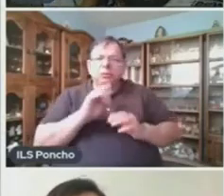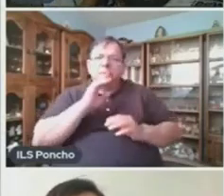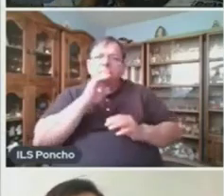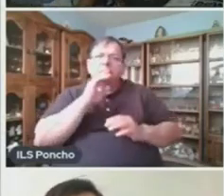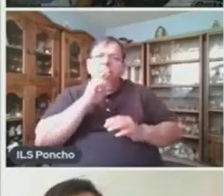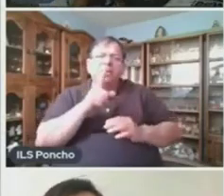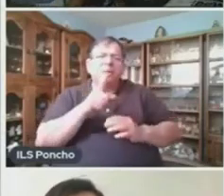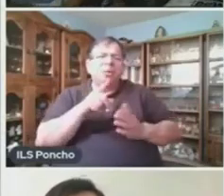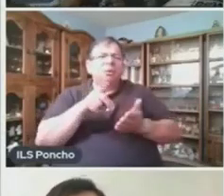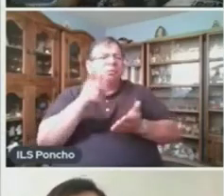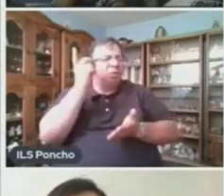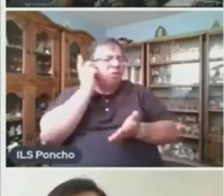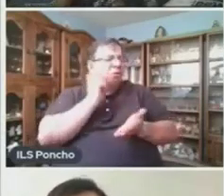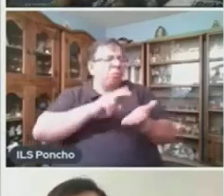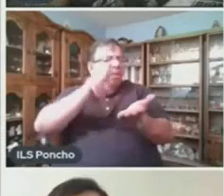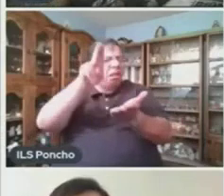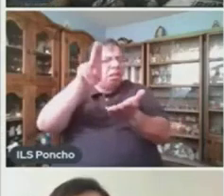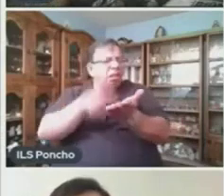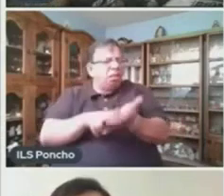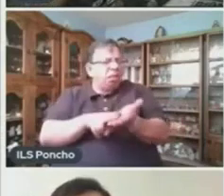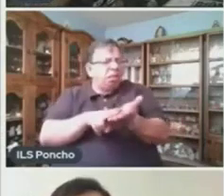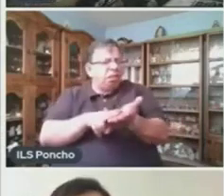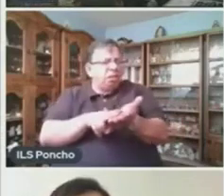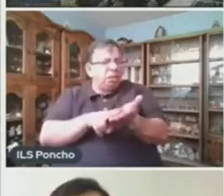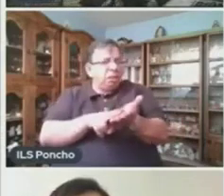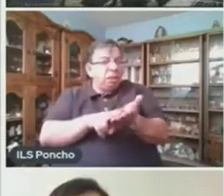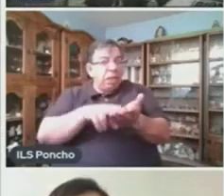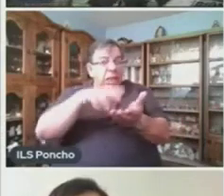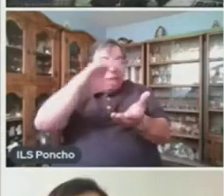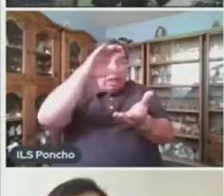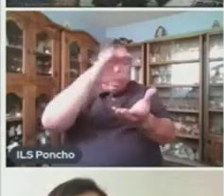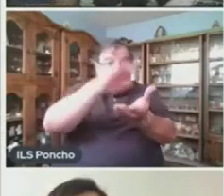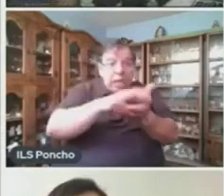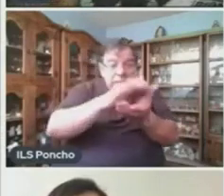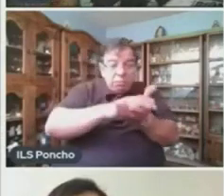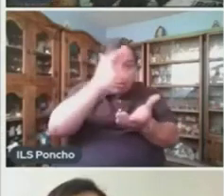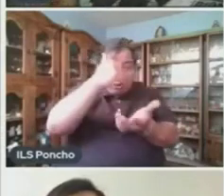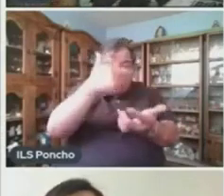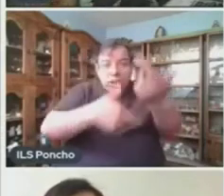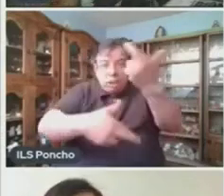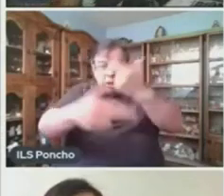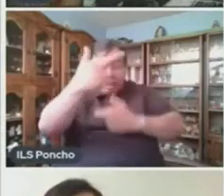dormida Siempre Hasta que su esposo Regresara De noche